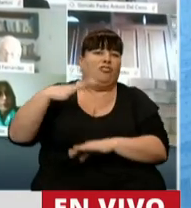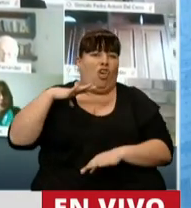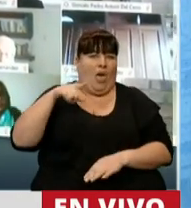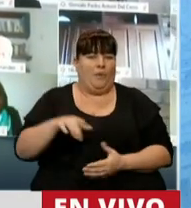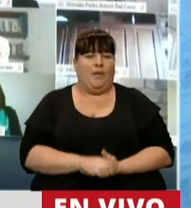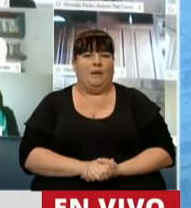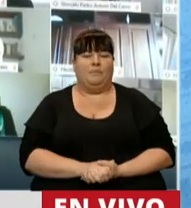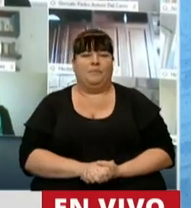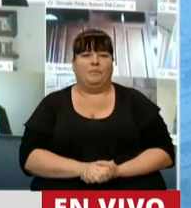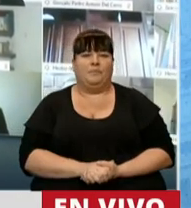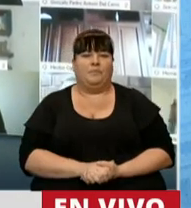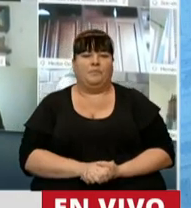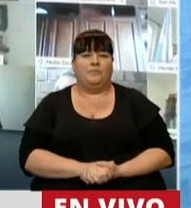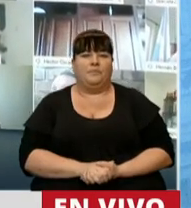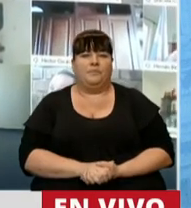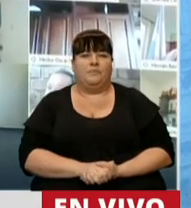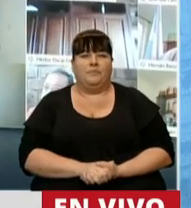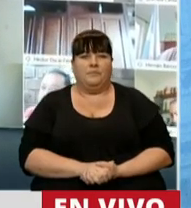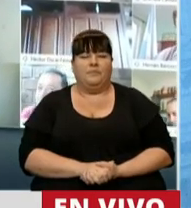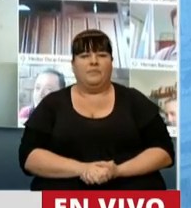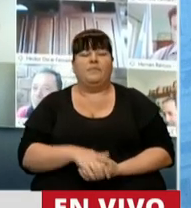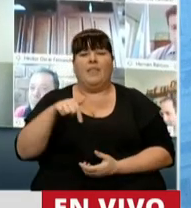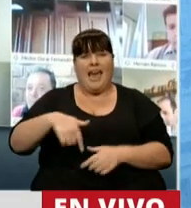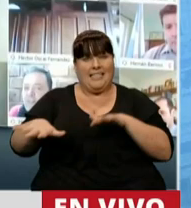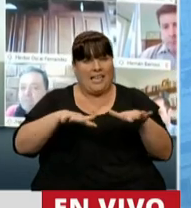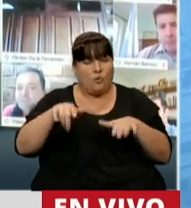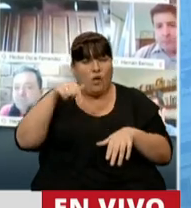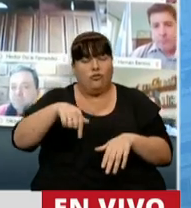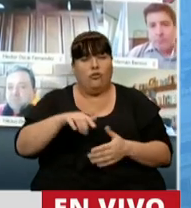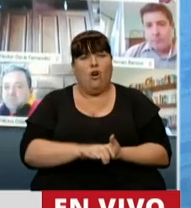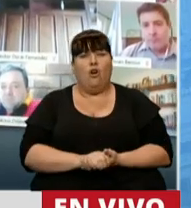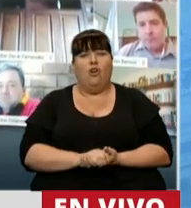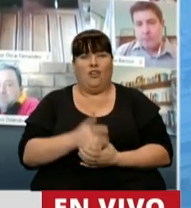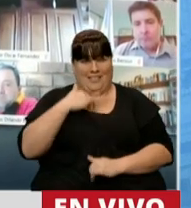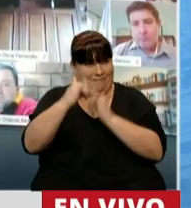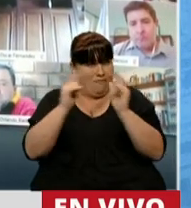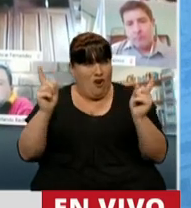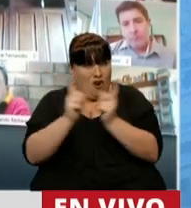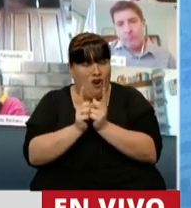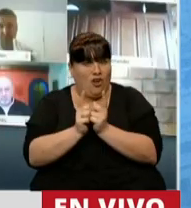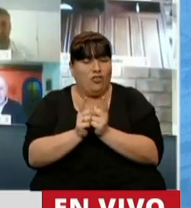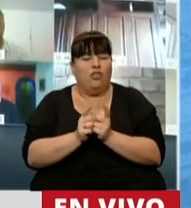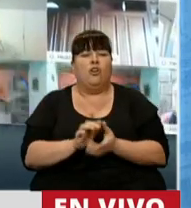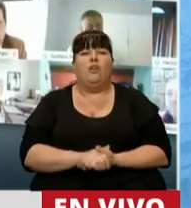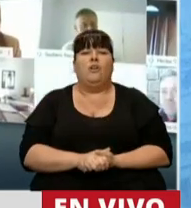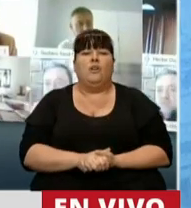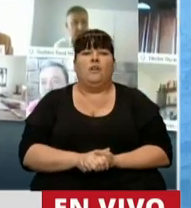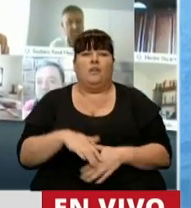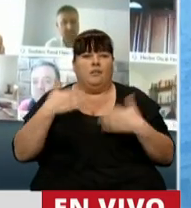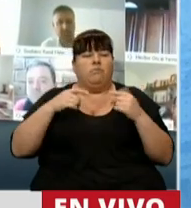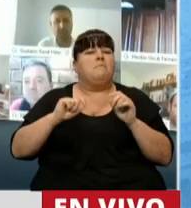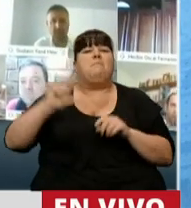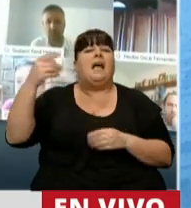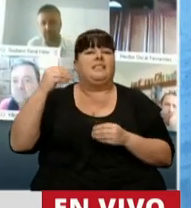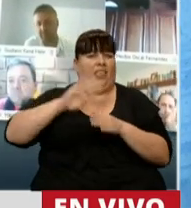nunca. En este contexto que rápidamente he descripto, se registró un fuerte